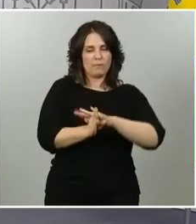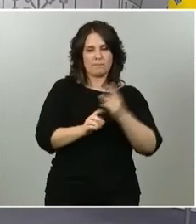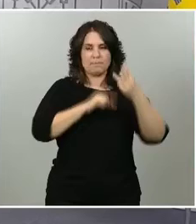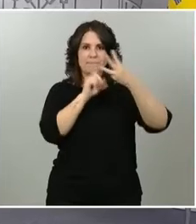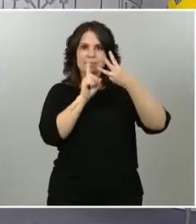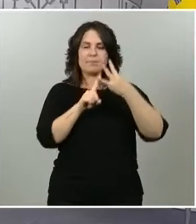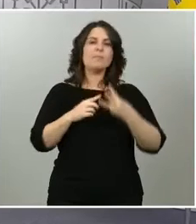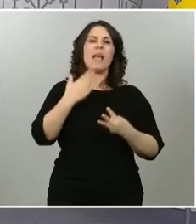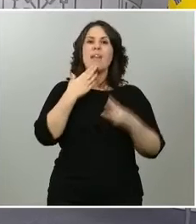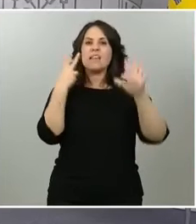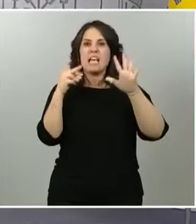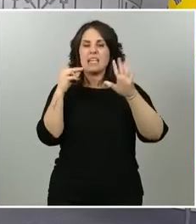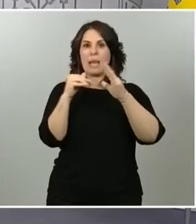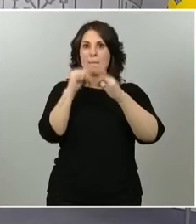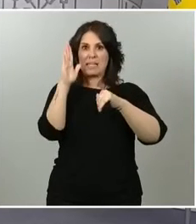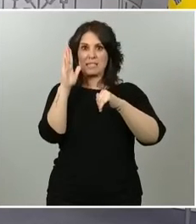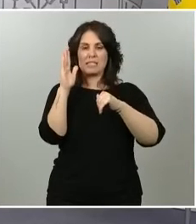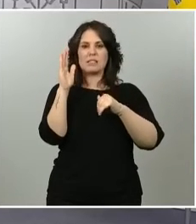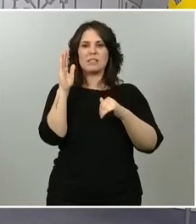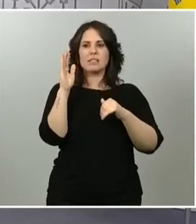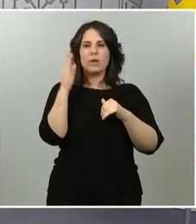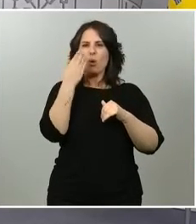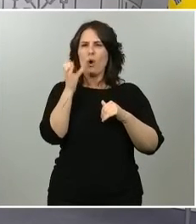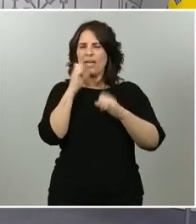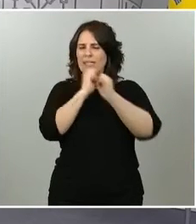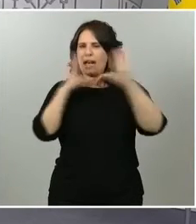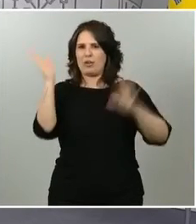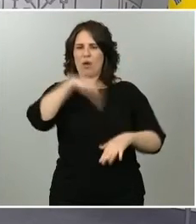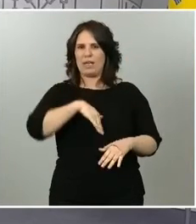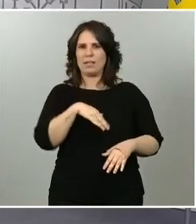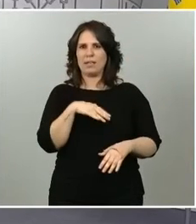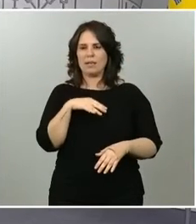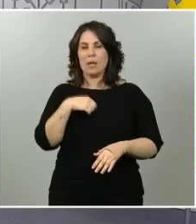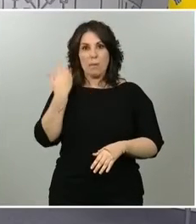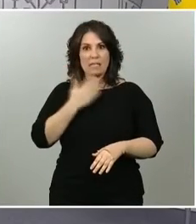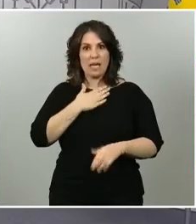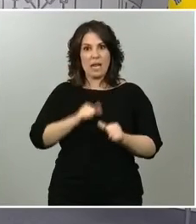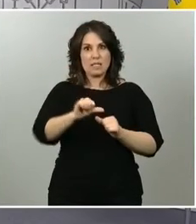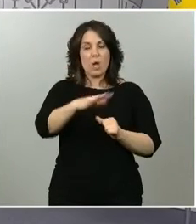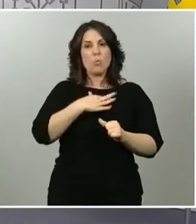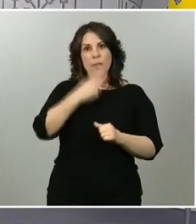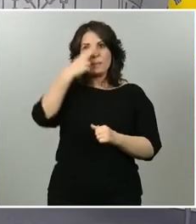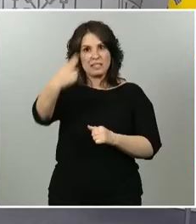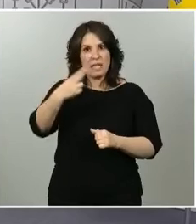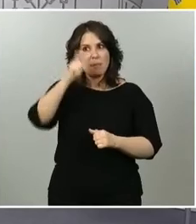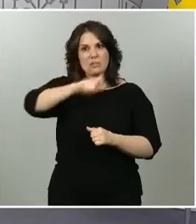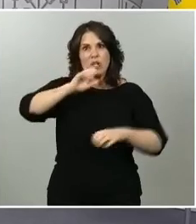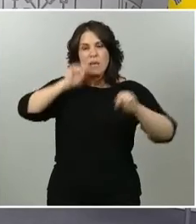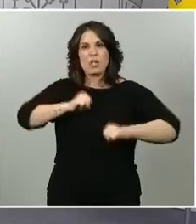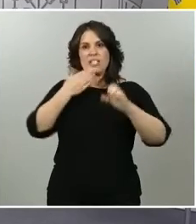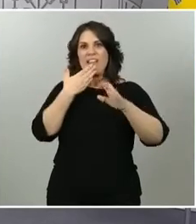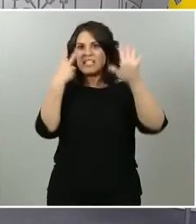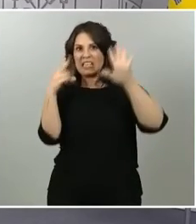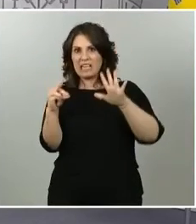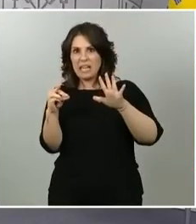El BOE no lo deja del todo claro. ¿Está permitido ir a ver desde mañana a los mayores de 70 años? ¿Con quién sí y con quién no?